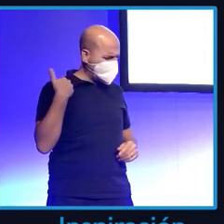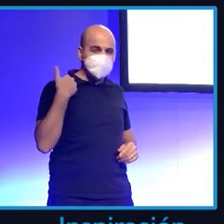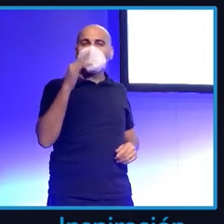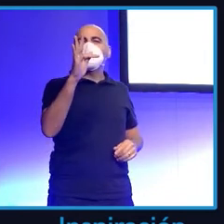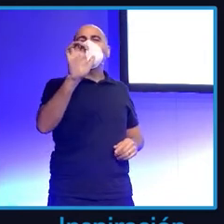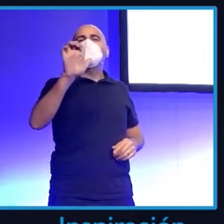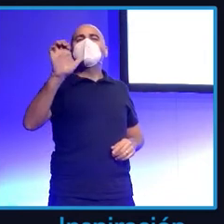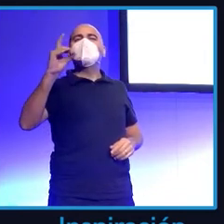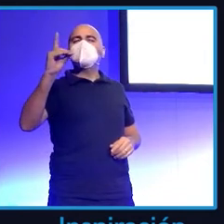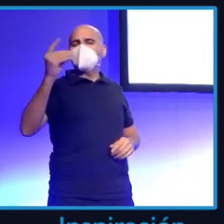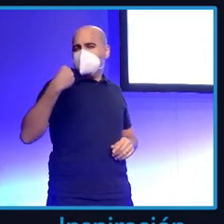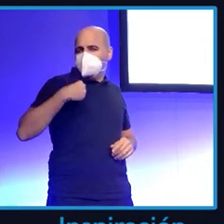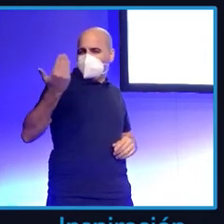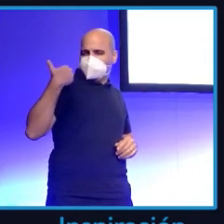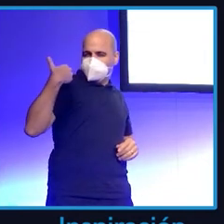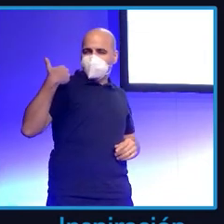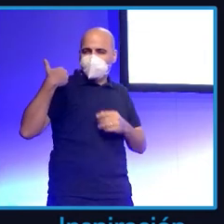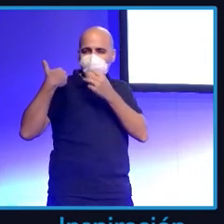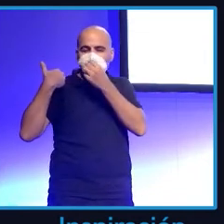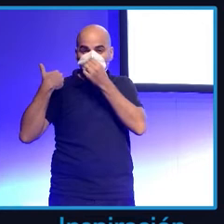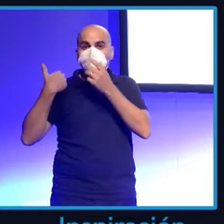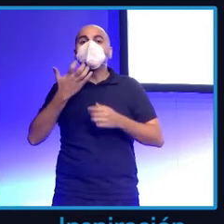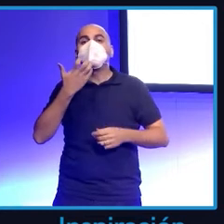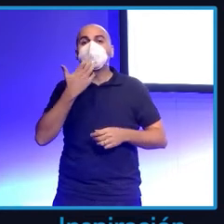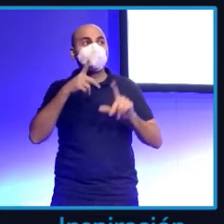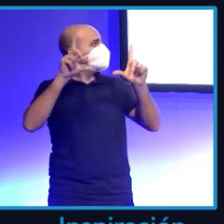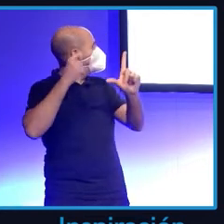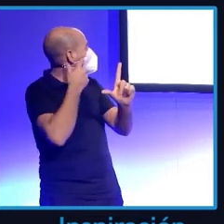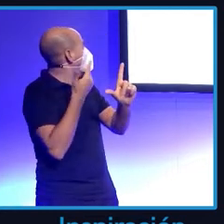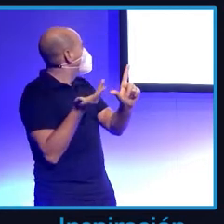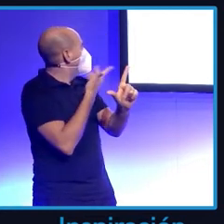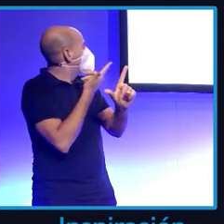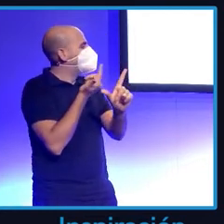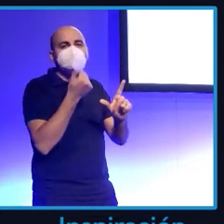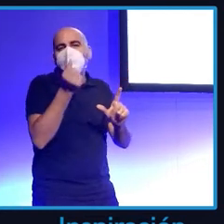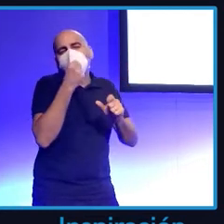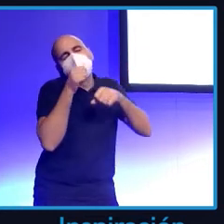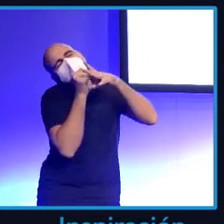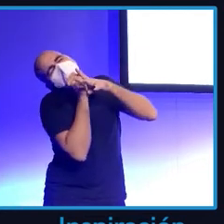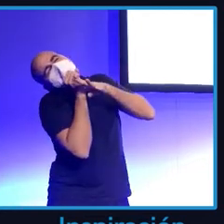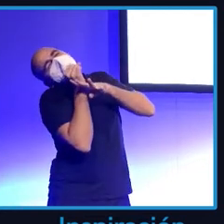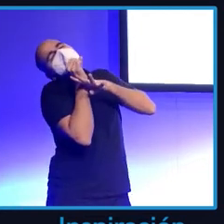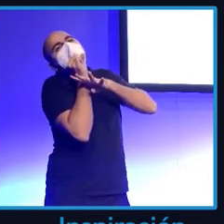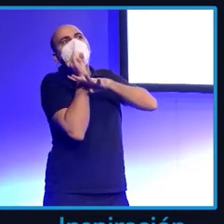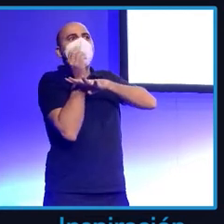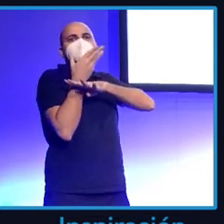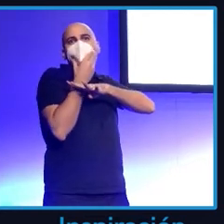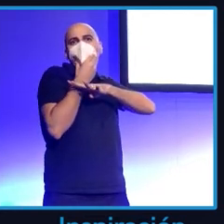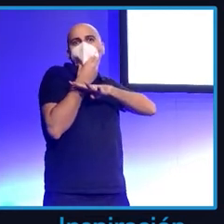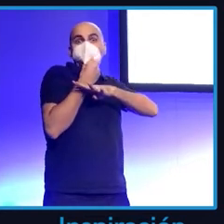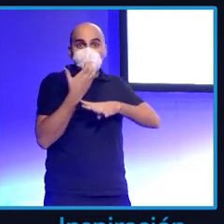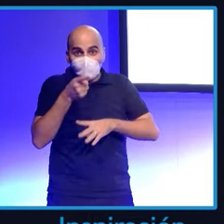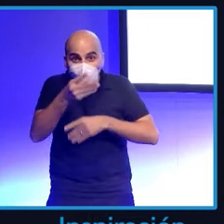de ayer. Haced una foto como esta de aquí abajo, así medio saliendo del agua. Parecéis os estáis ahogando y ella sale guapa y